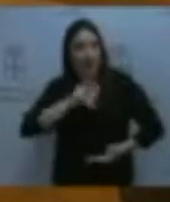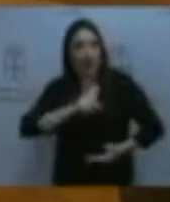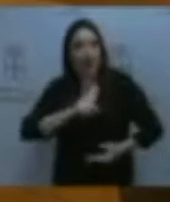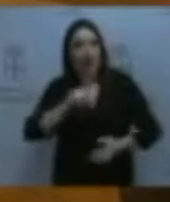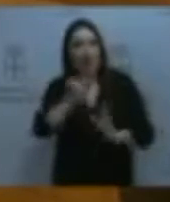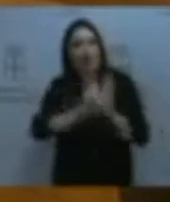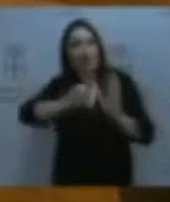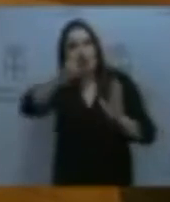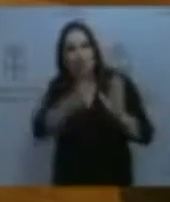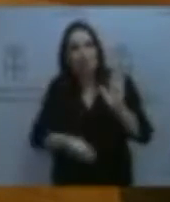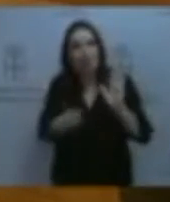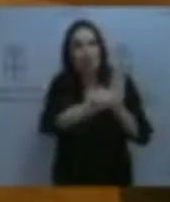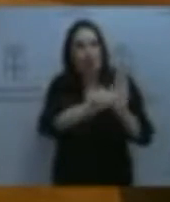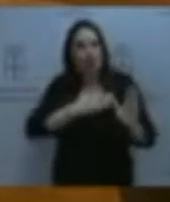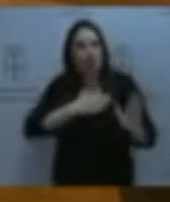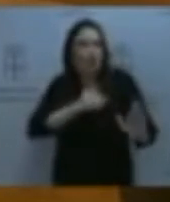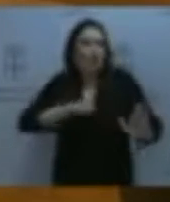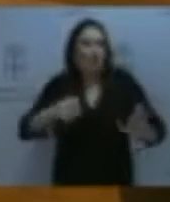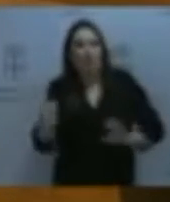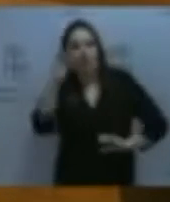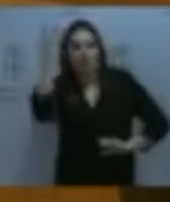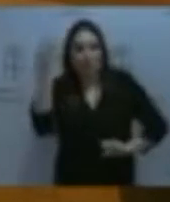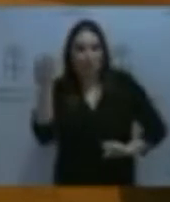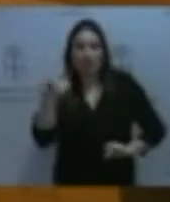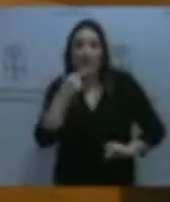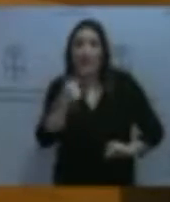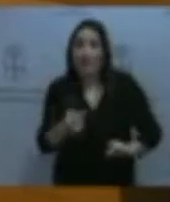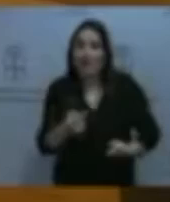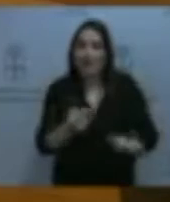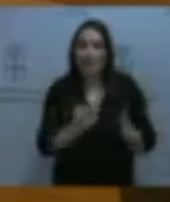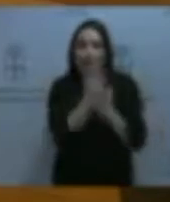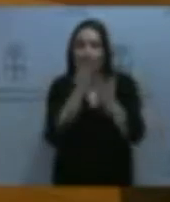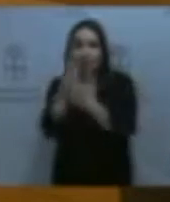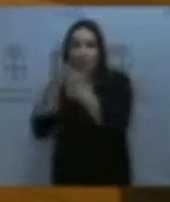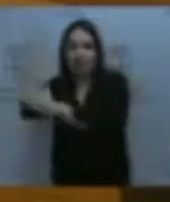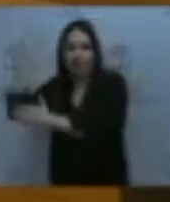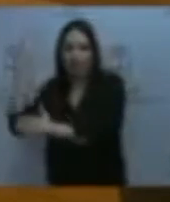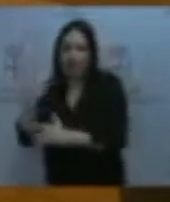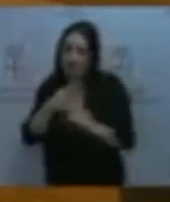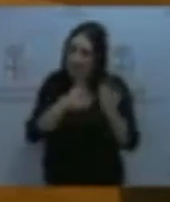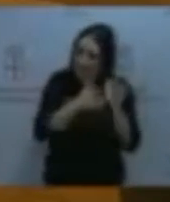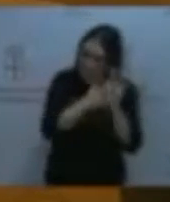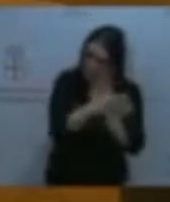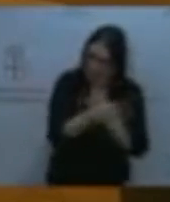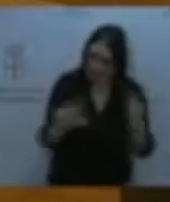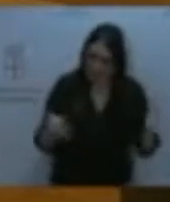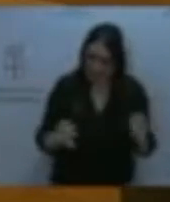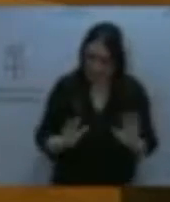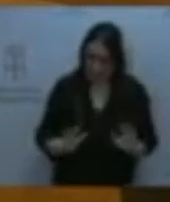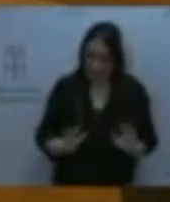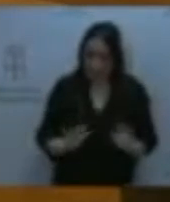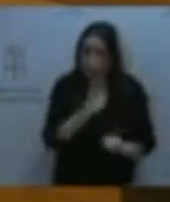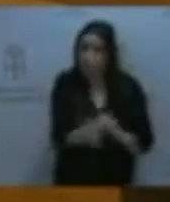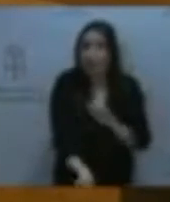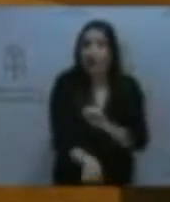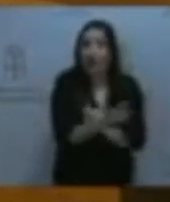suyo, propio, de cosecha propia, que foi la interrumpibilidad. Y esto explico en qué consiste. Tiene origen